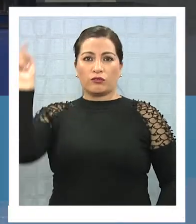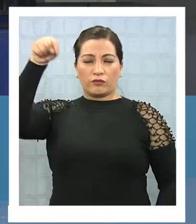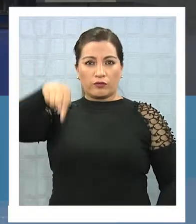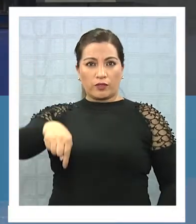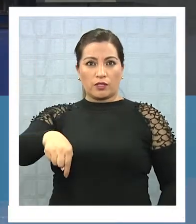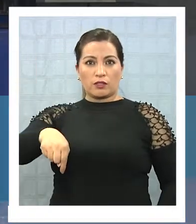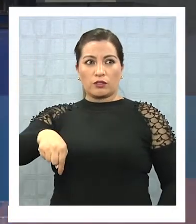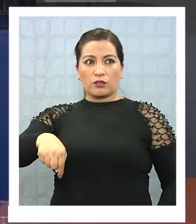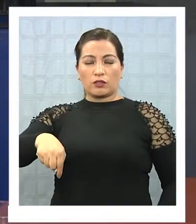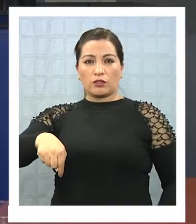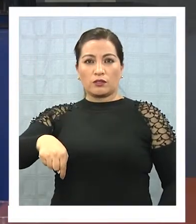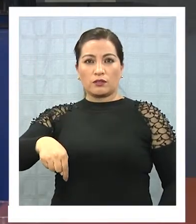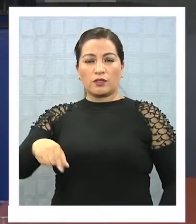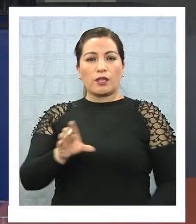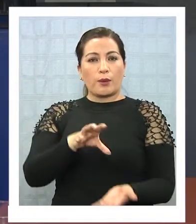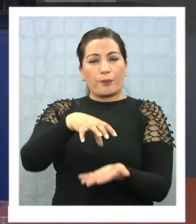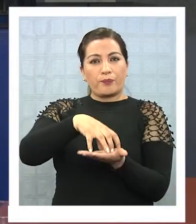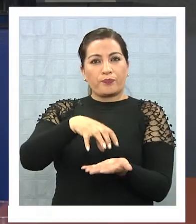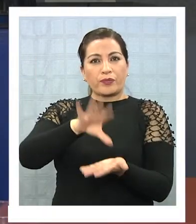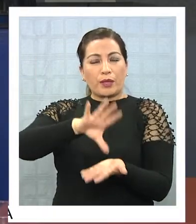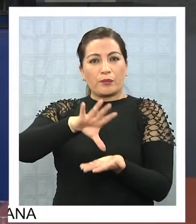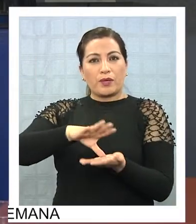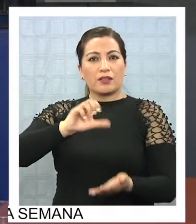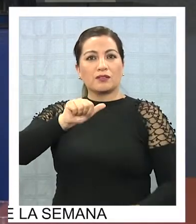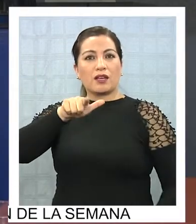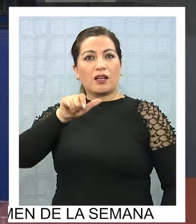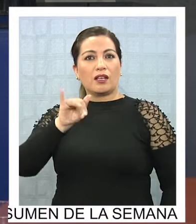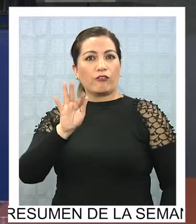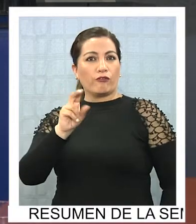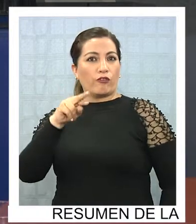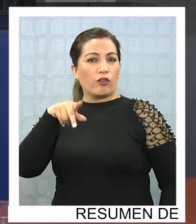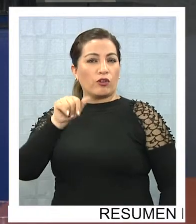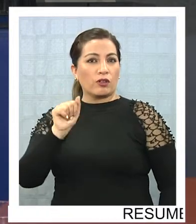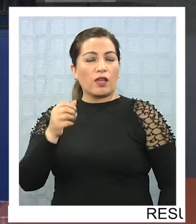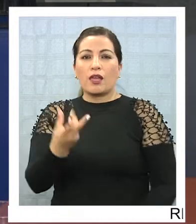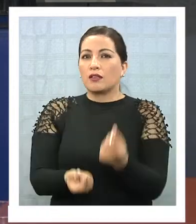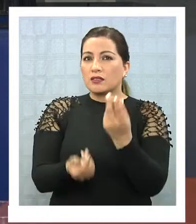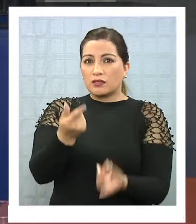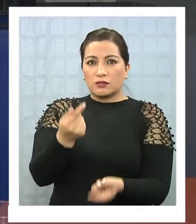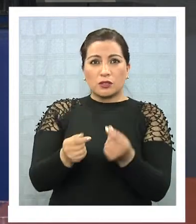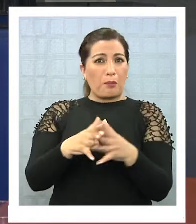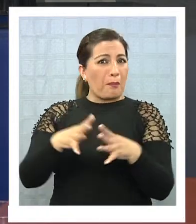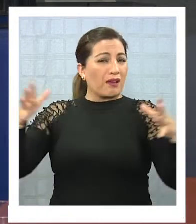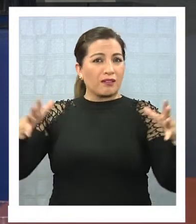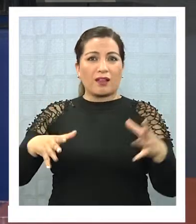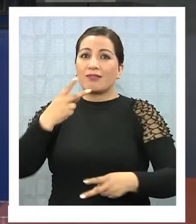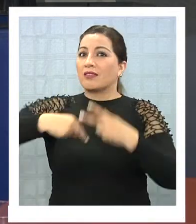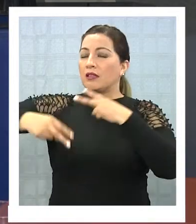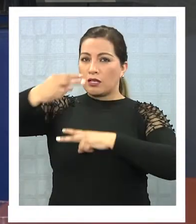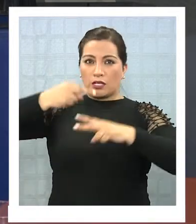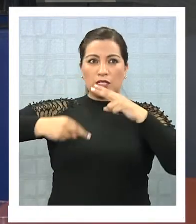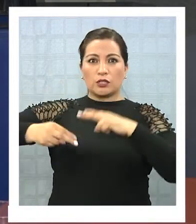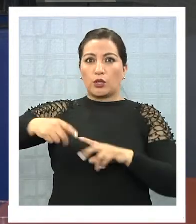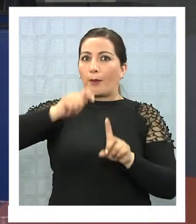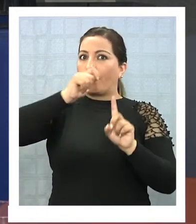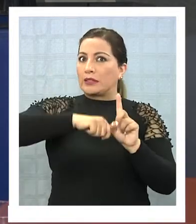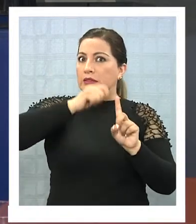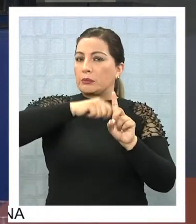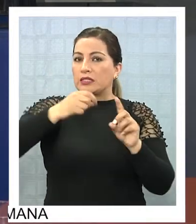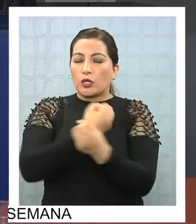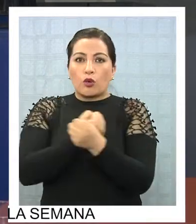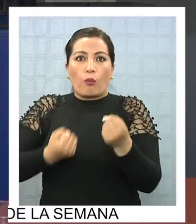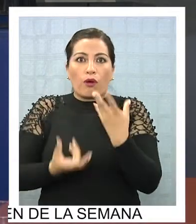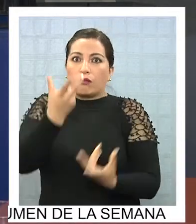de California, en el estuve en el incendio del Mondesino, que ha sido el incendio más grande de la historia, que ha durado meses y que no lo han